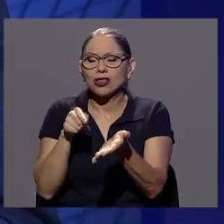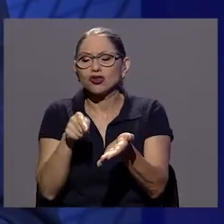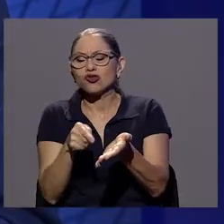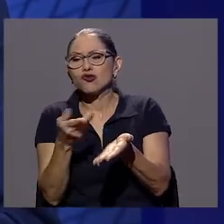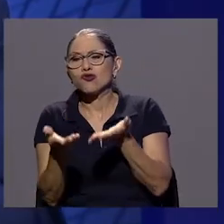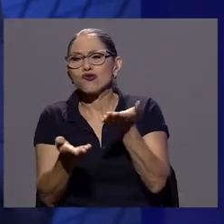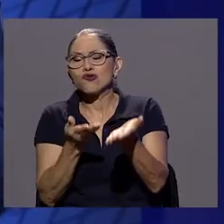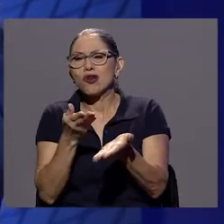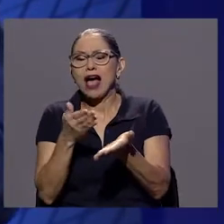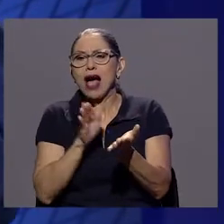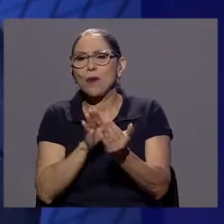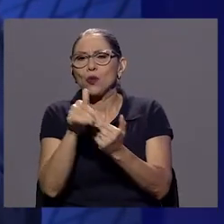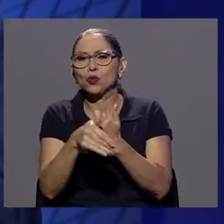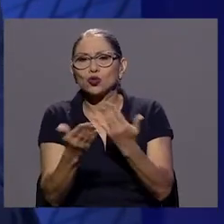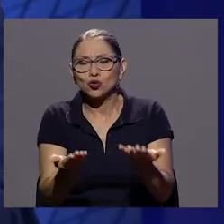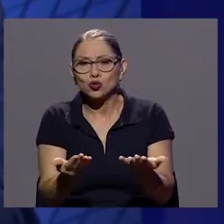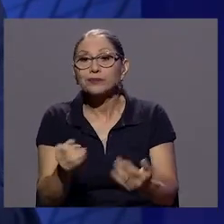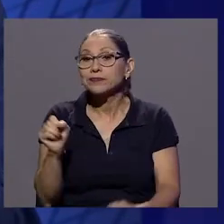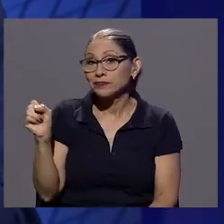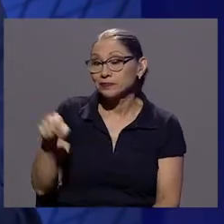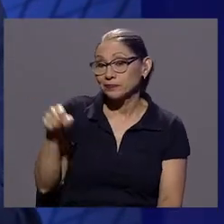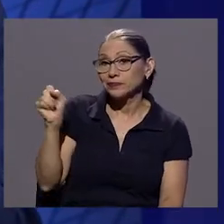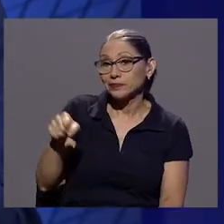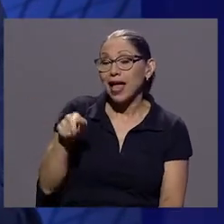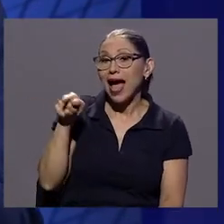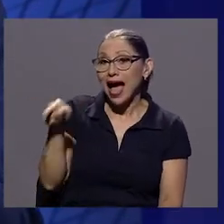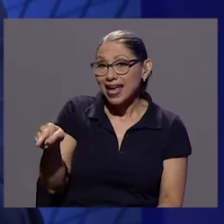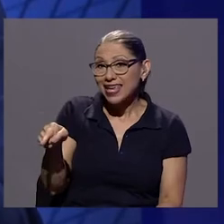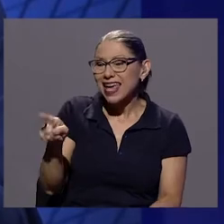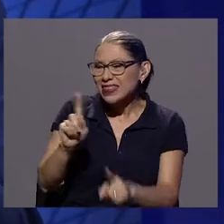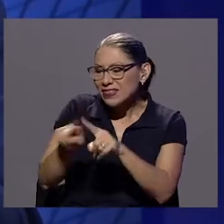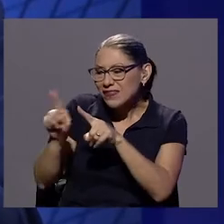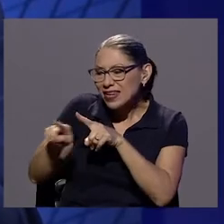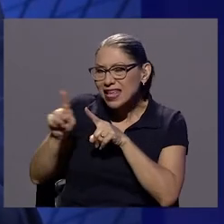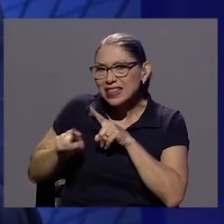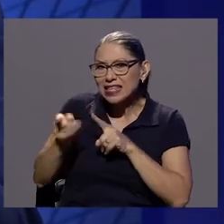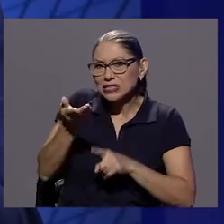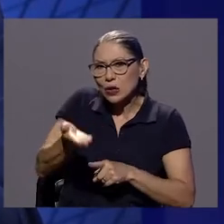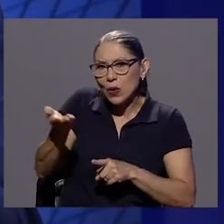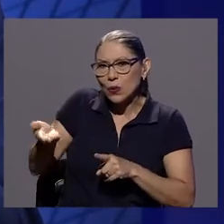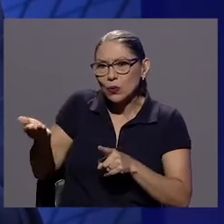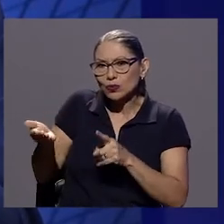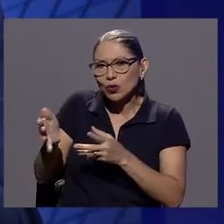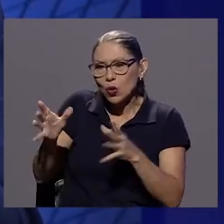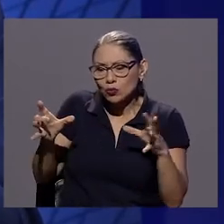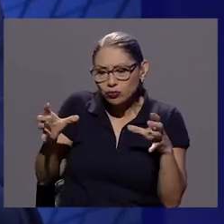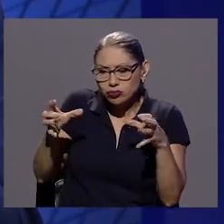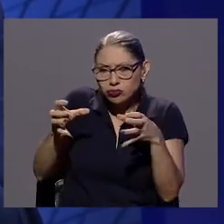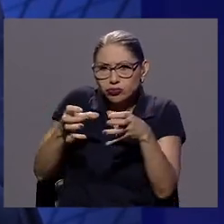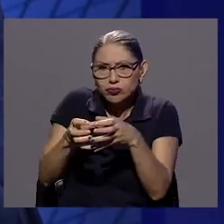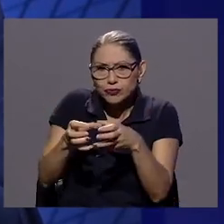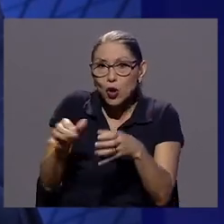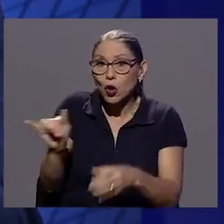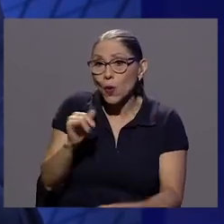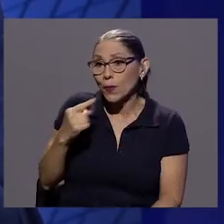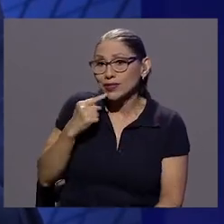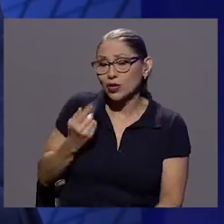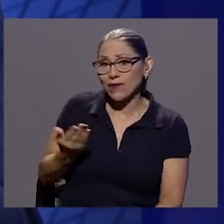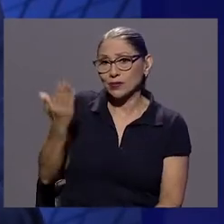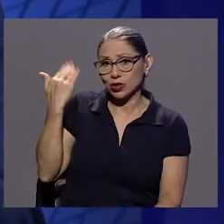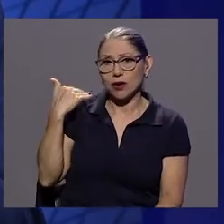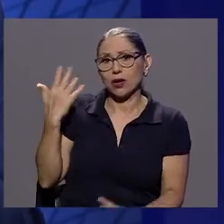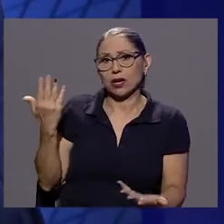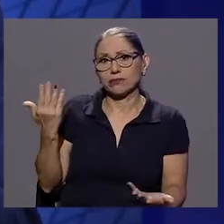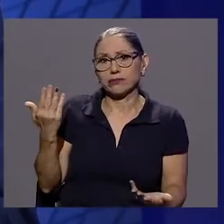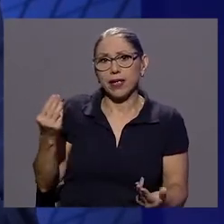ahí hay una mezcla, una mezcla de montos de factores. Desde luego un poco los comportamientos que mencionábamos ahora, el mercadeo,